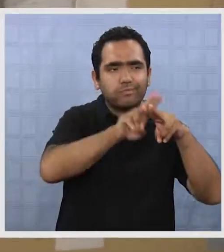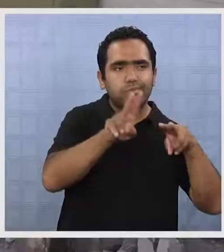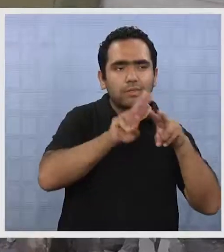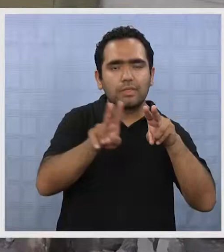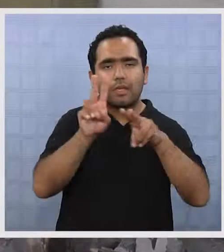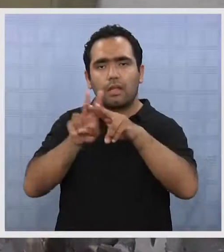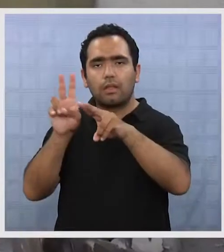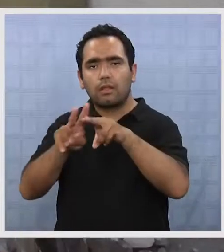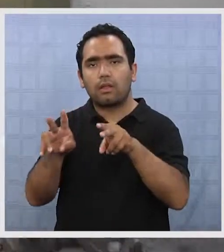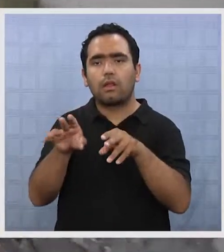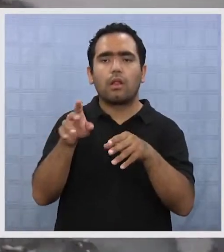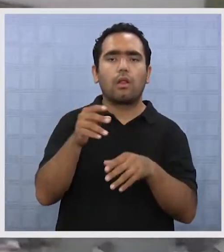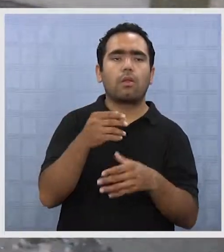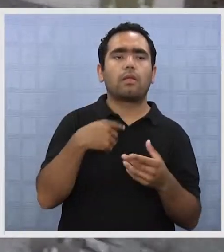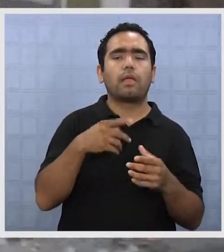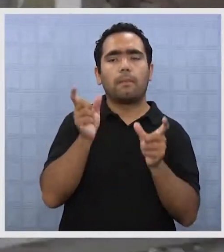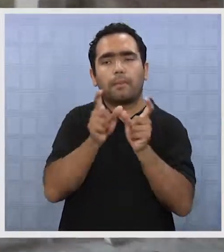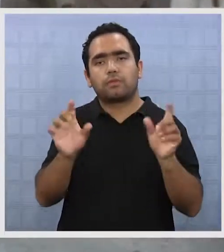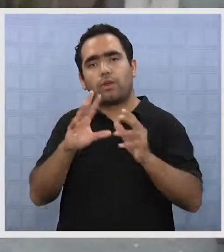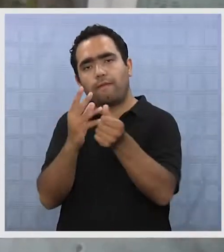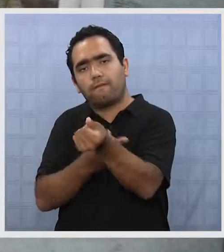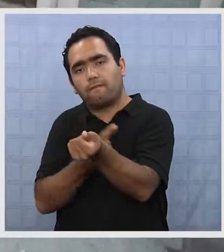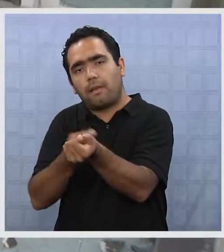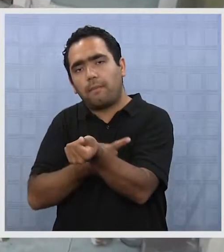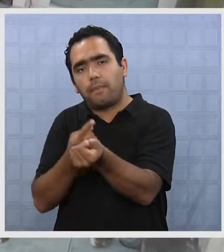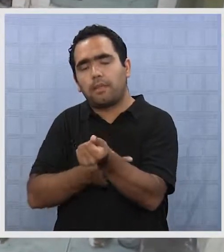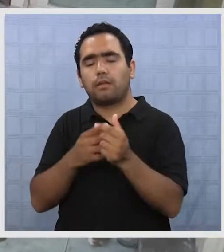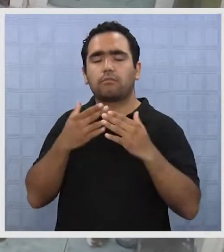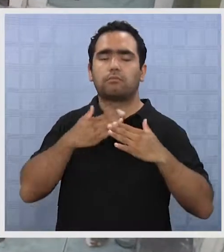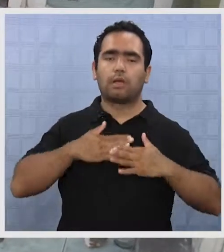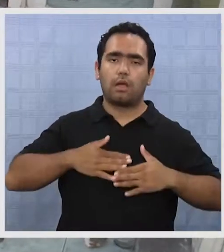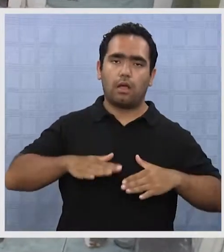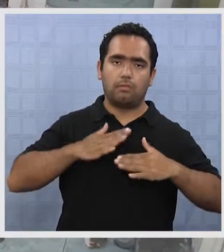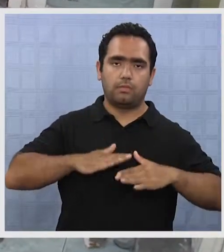nichos y bóvedas dañadas para devolver la calma a las familias.